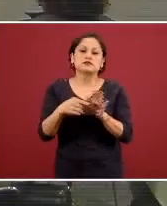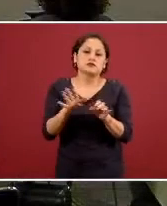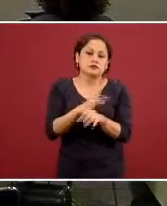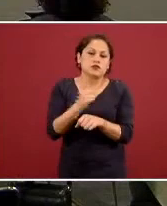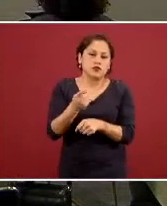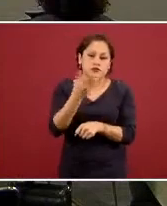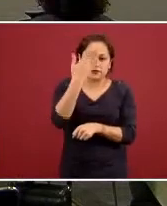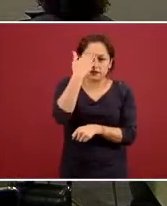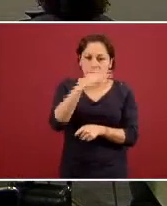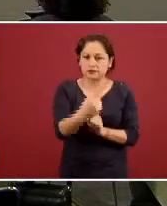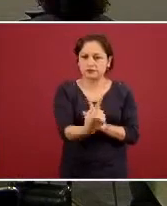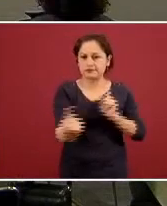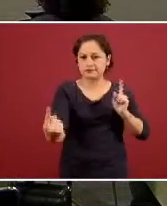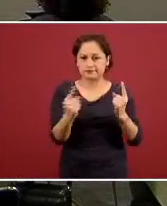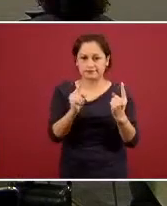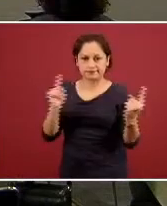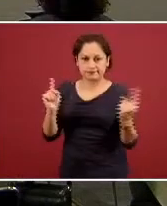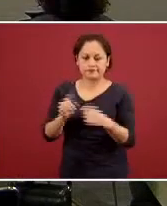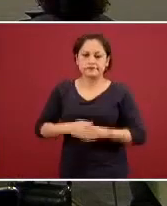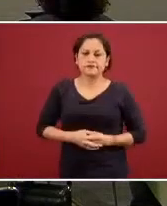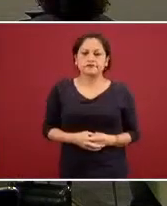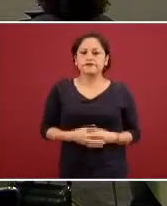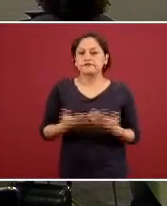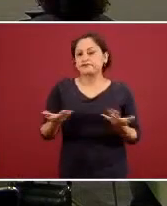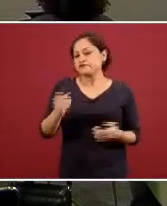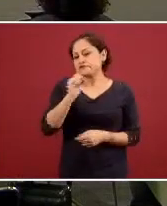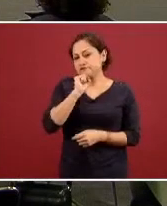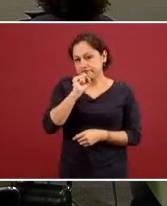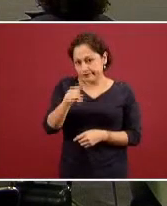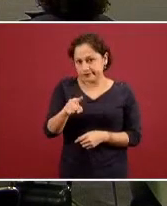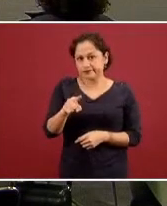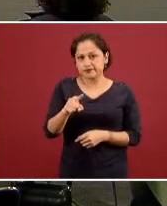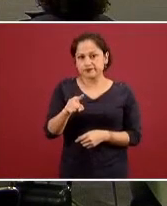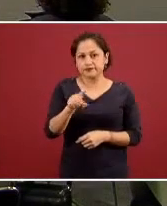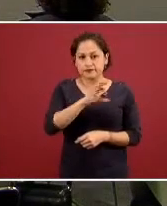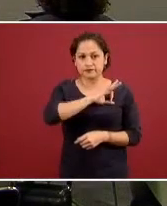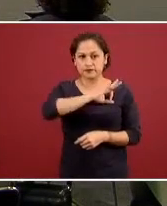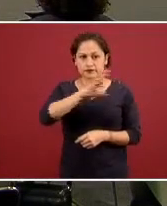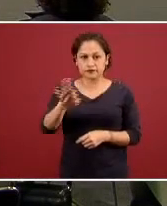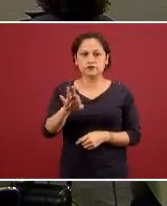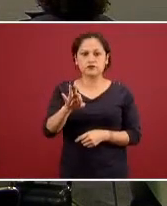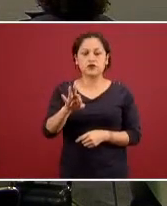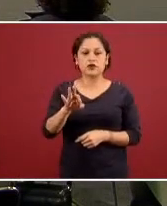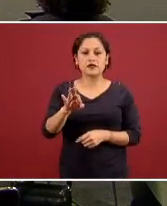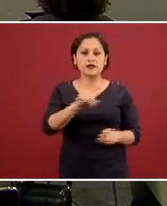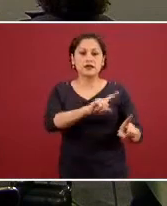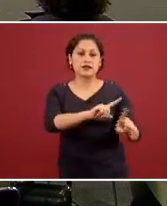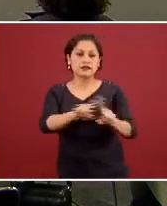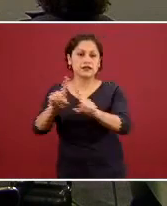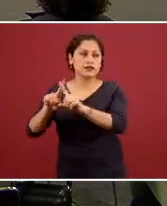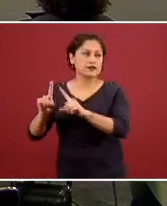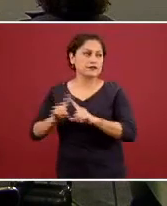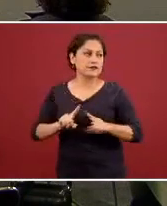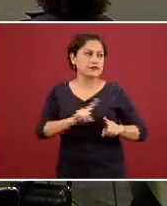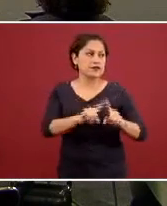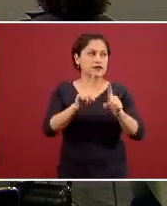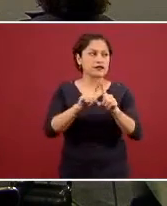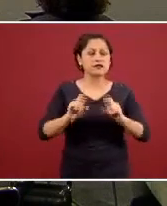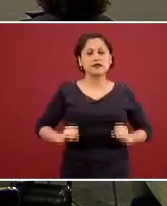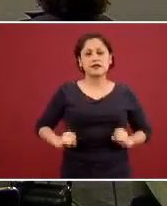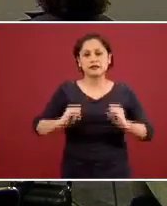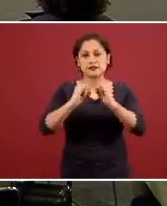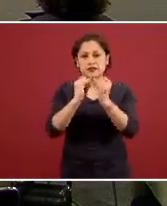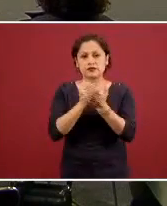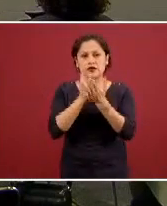por favor. Y bueno, esto no podría ser posible sin la colaboración de todos los servicios de salud mental pero